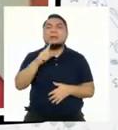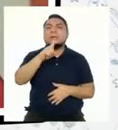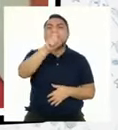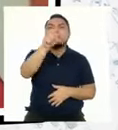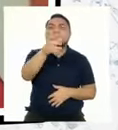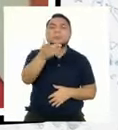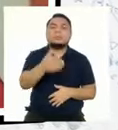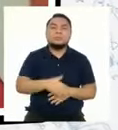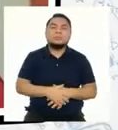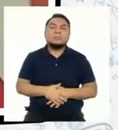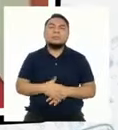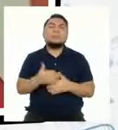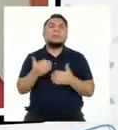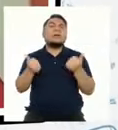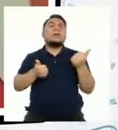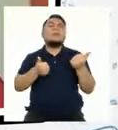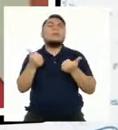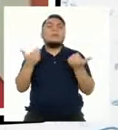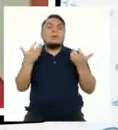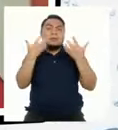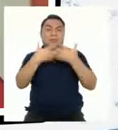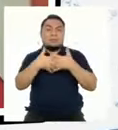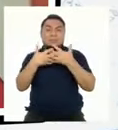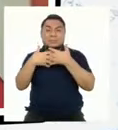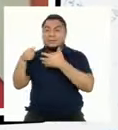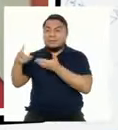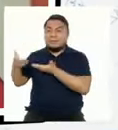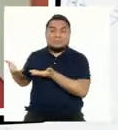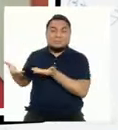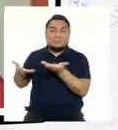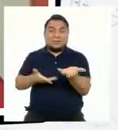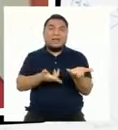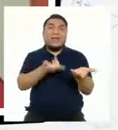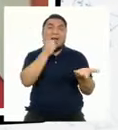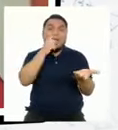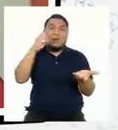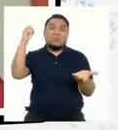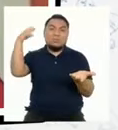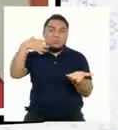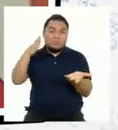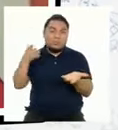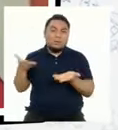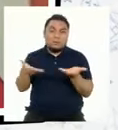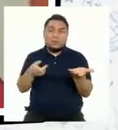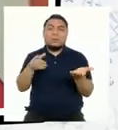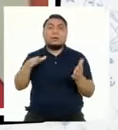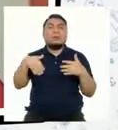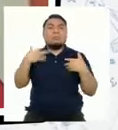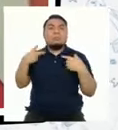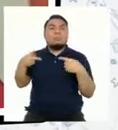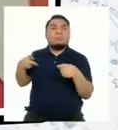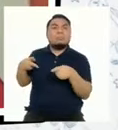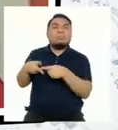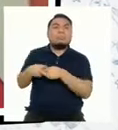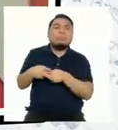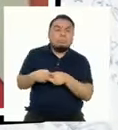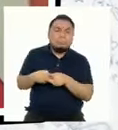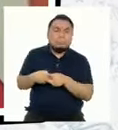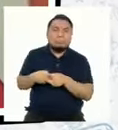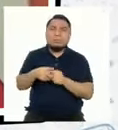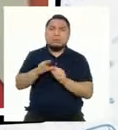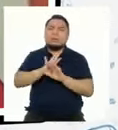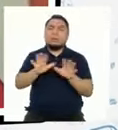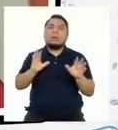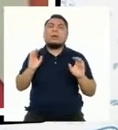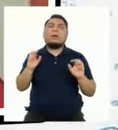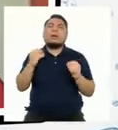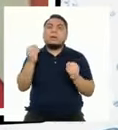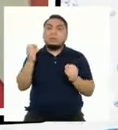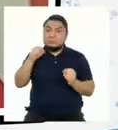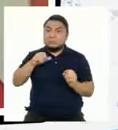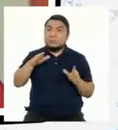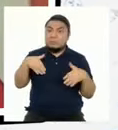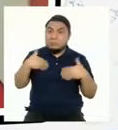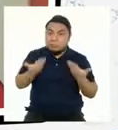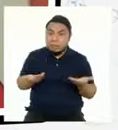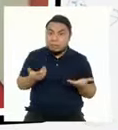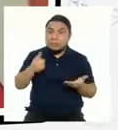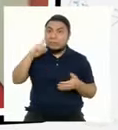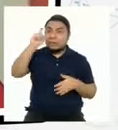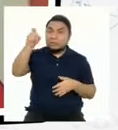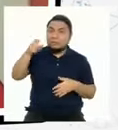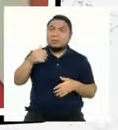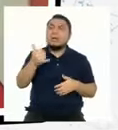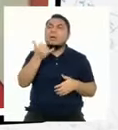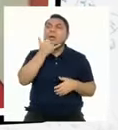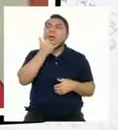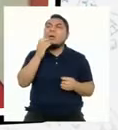es, ¿en qué casos las empresas prestadoras de servicio podrían restringir el uso del servicio a los usuarios? ¿Qué